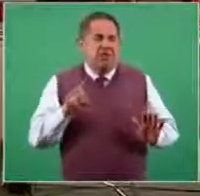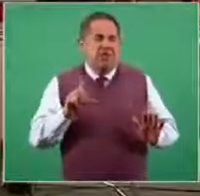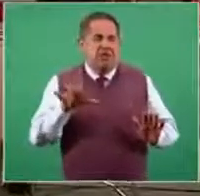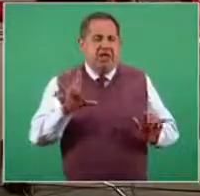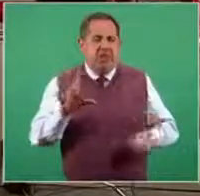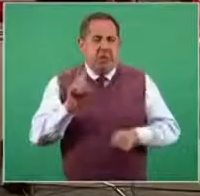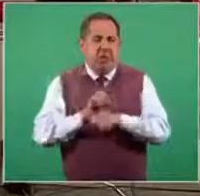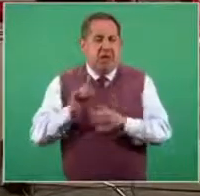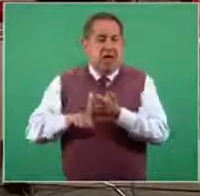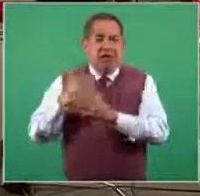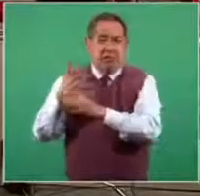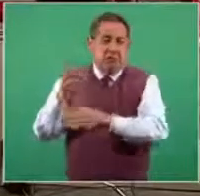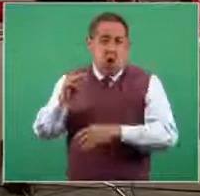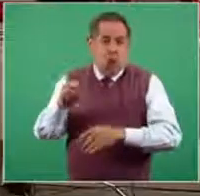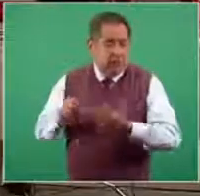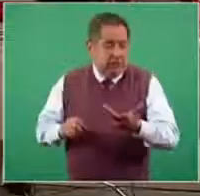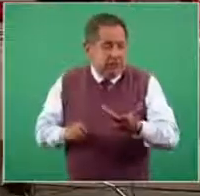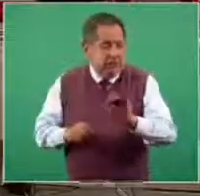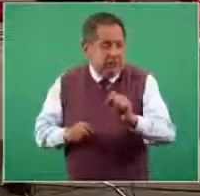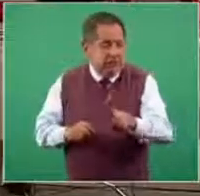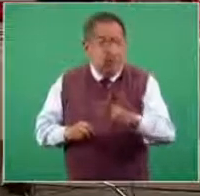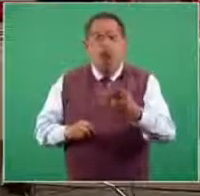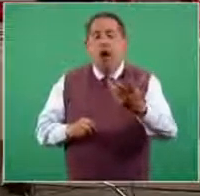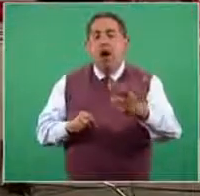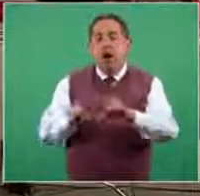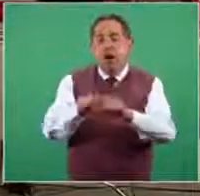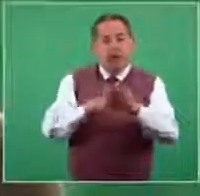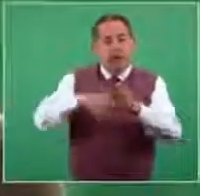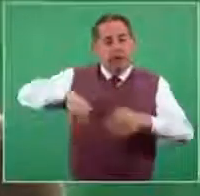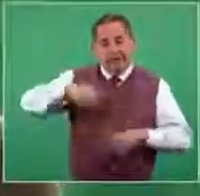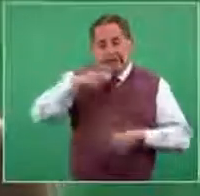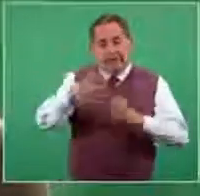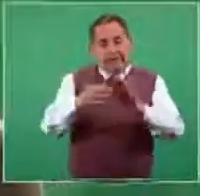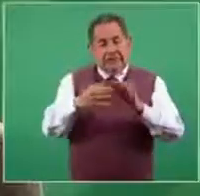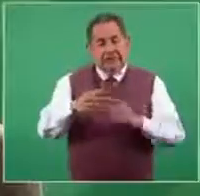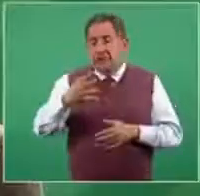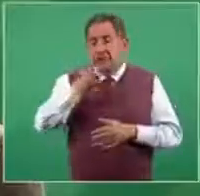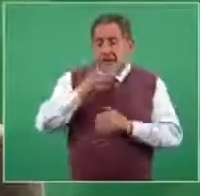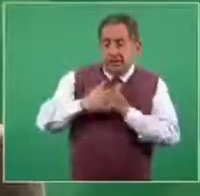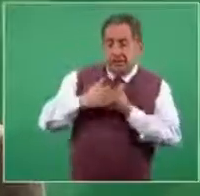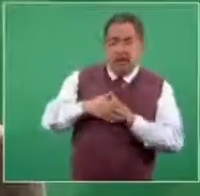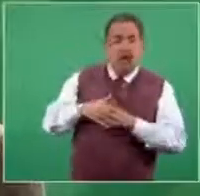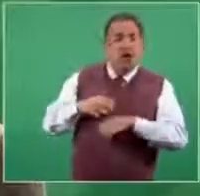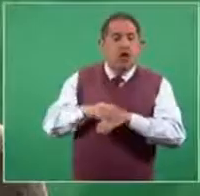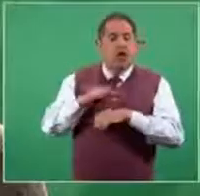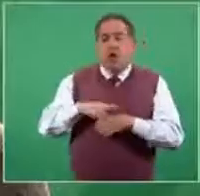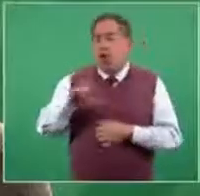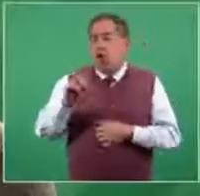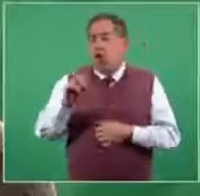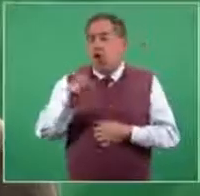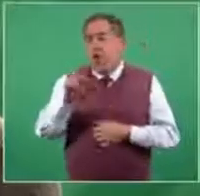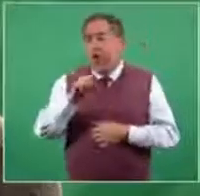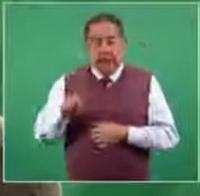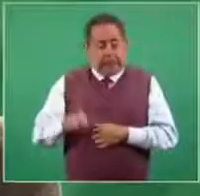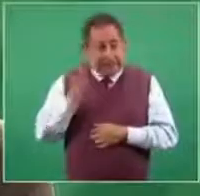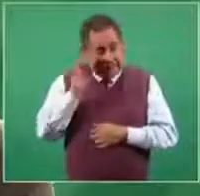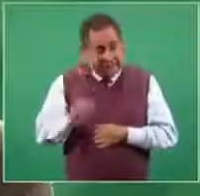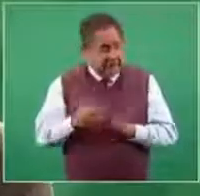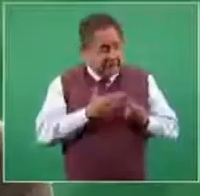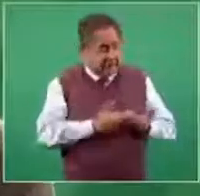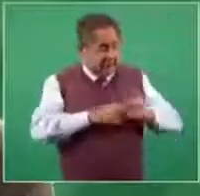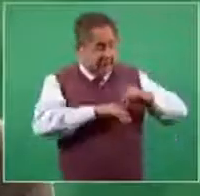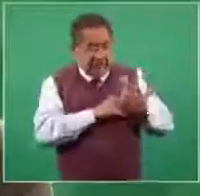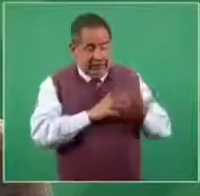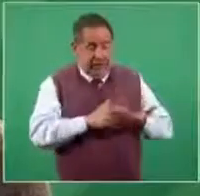es un número referencial. De hecho, regresando a su comentario hace ratito, me comenta el doctor López Ridaura que justamente de las que tenemos